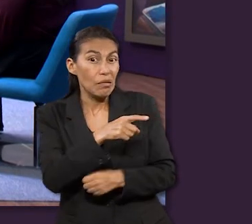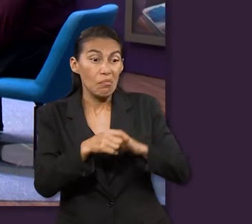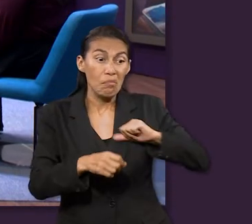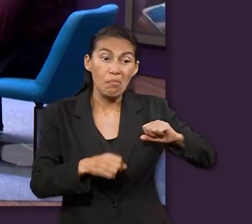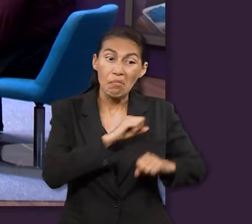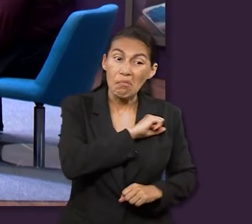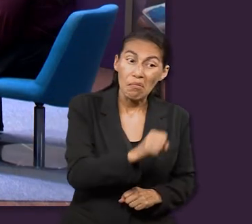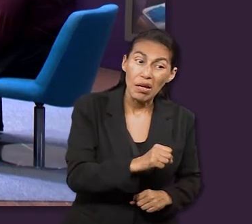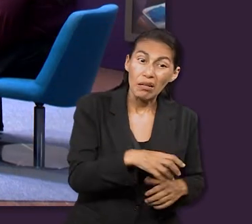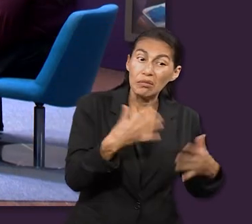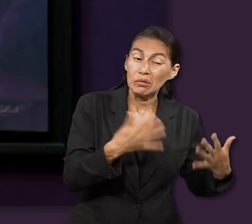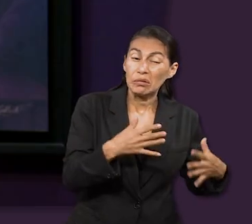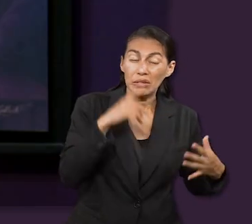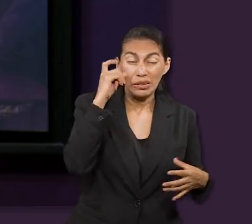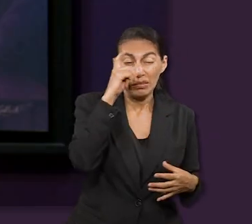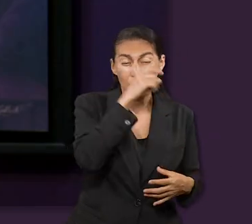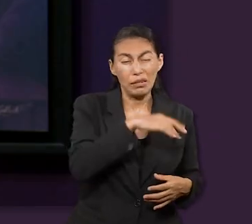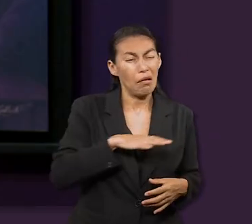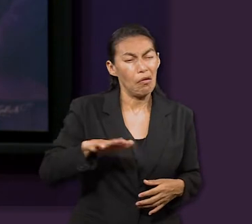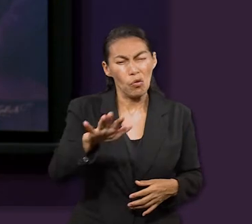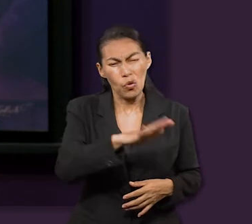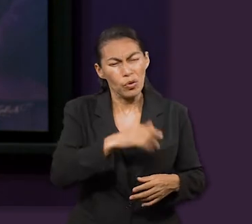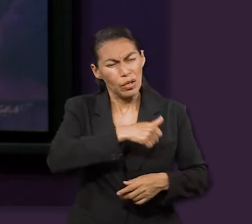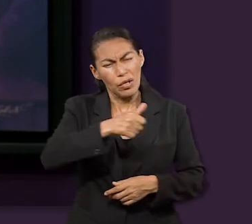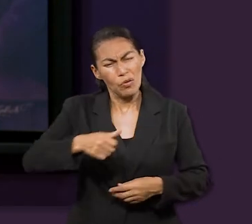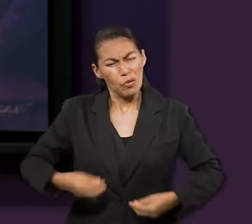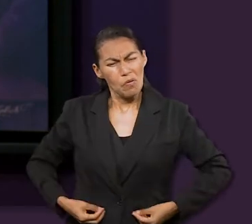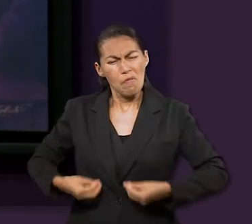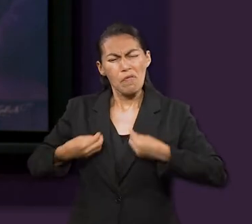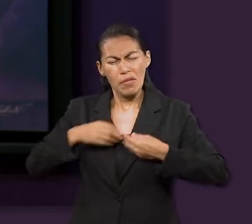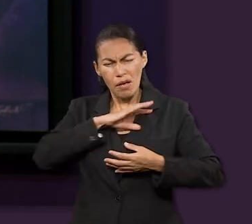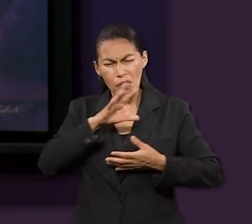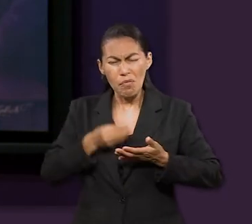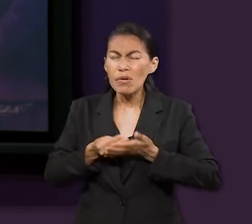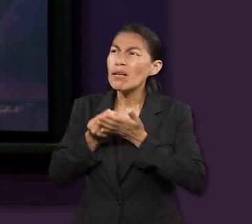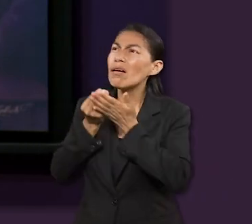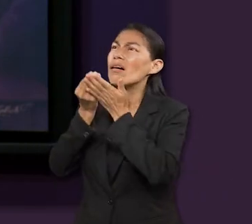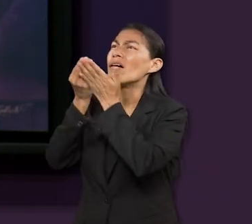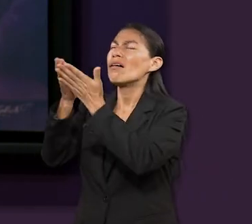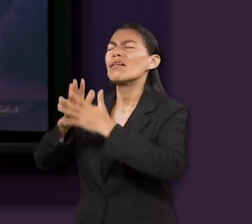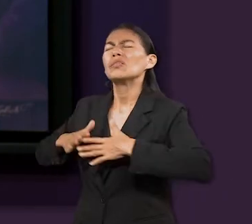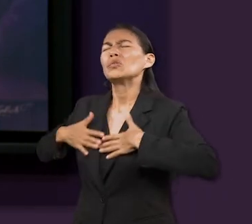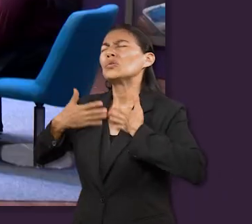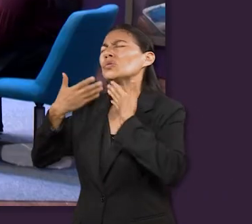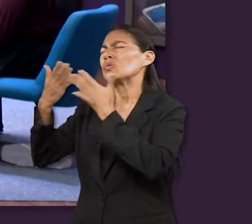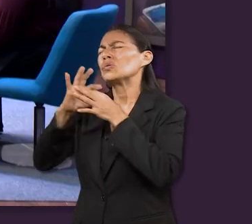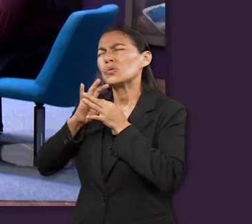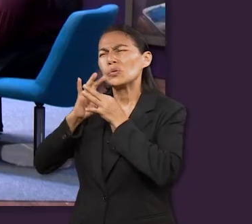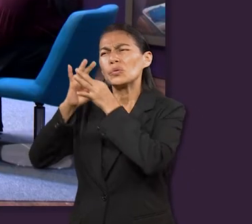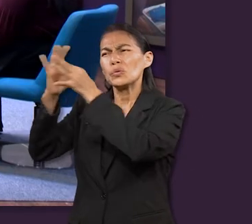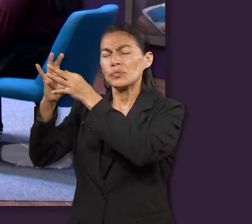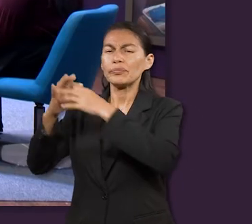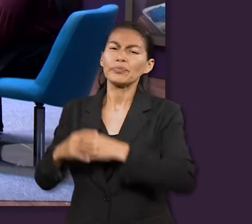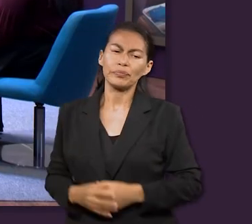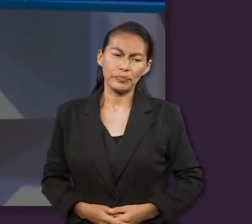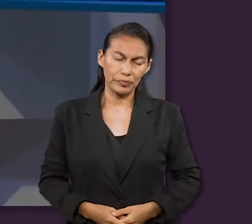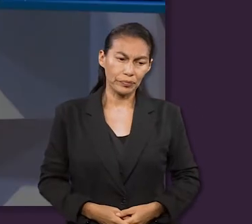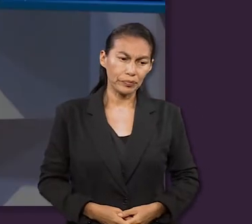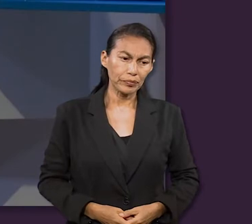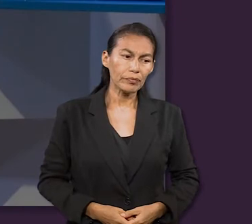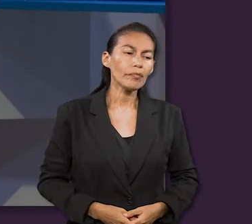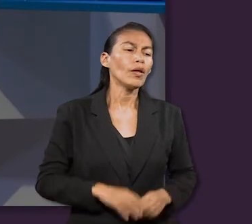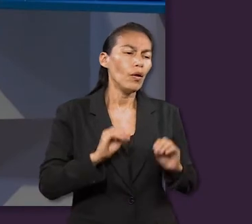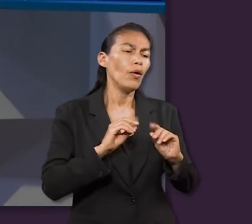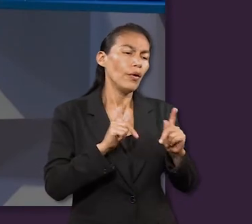de Dios, encomienden sus almas al fiel Creador y hagan el bien. Ok, muchas gracias. Tomando en cuenta que la